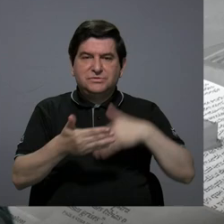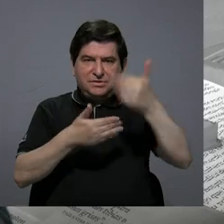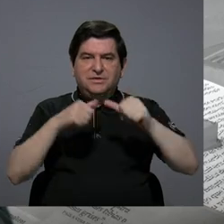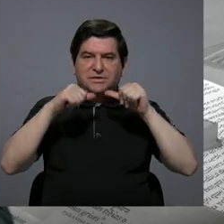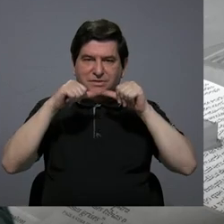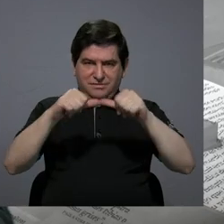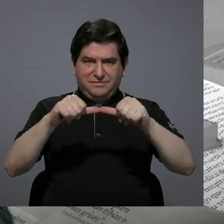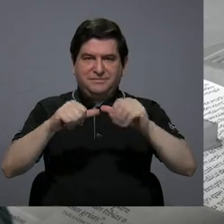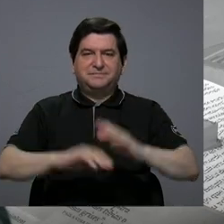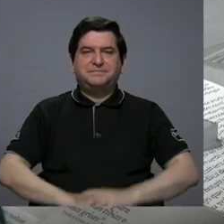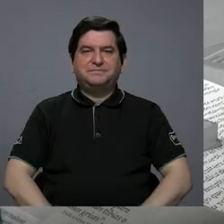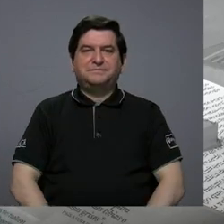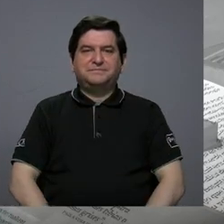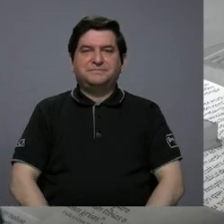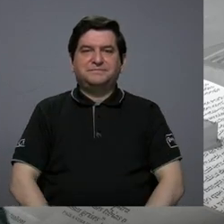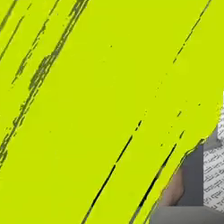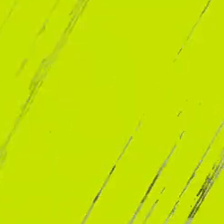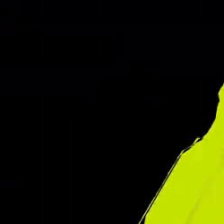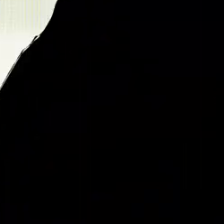enseguida regresamos.